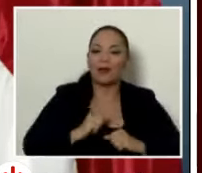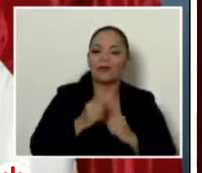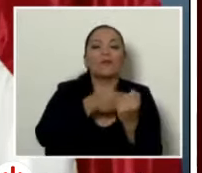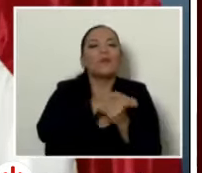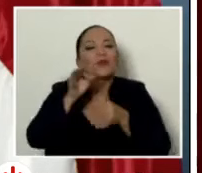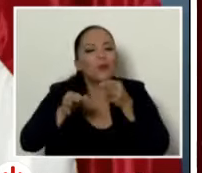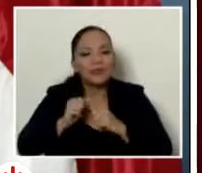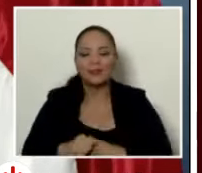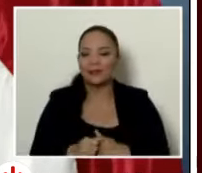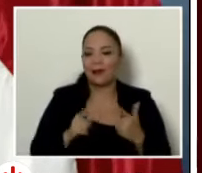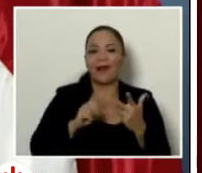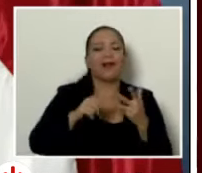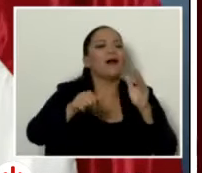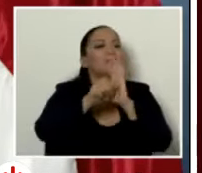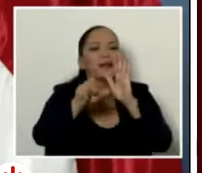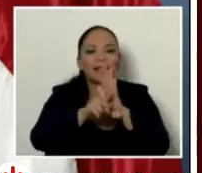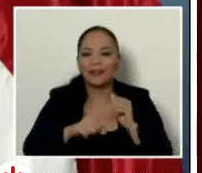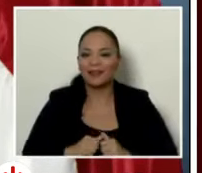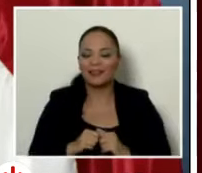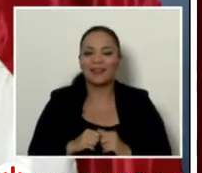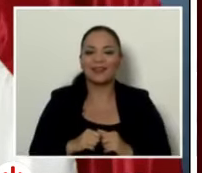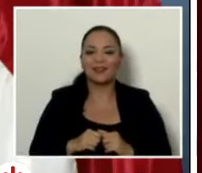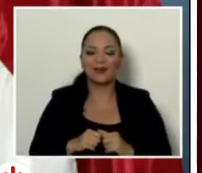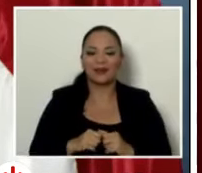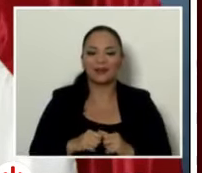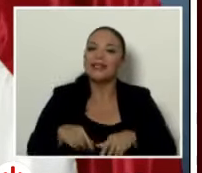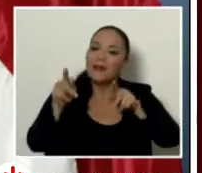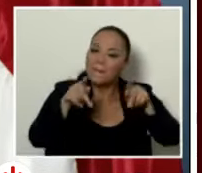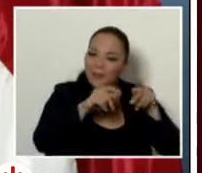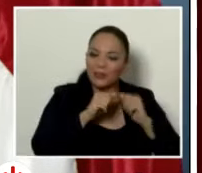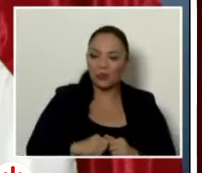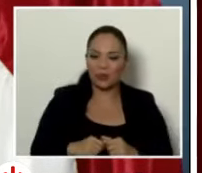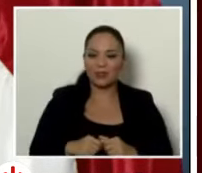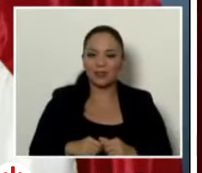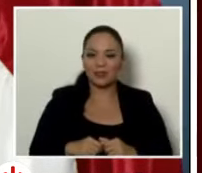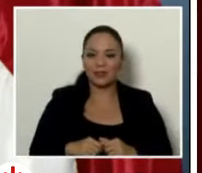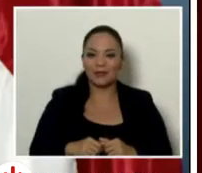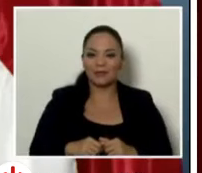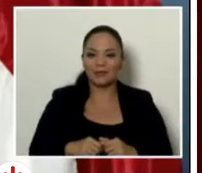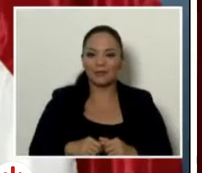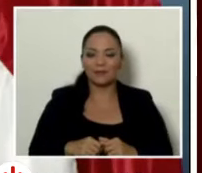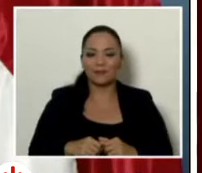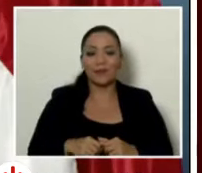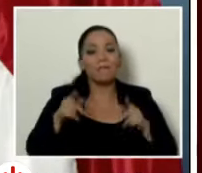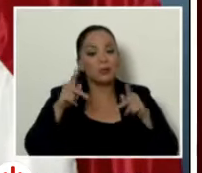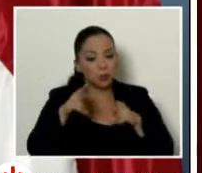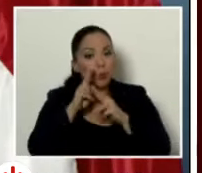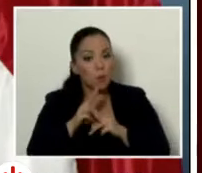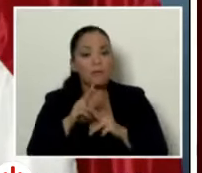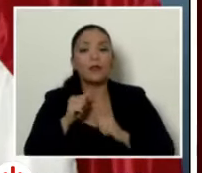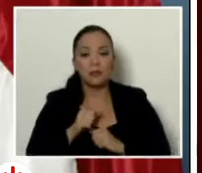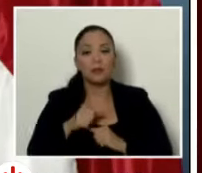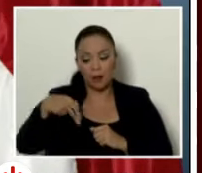a la asamblea legislativa a la persona que camina a pie y al que anda